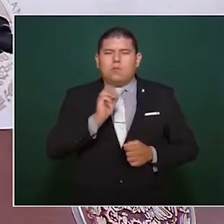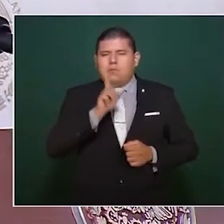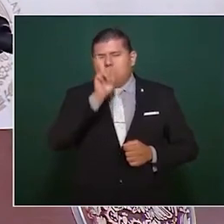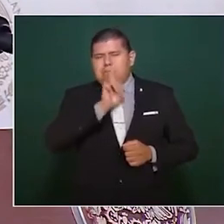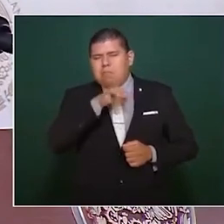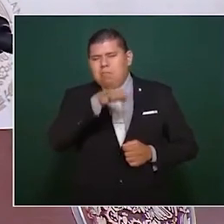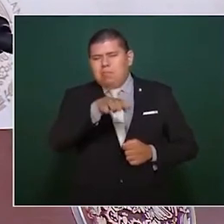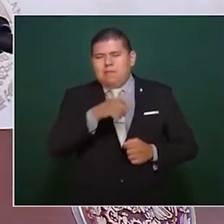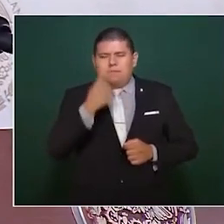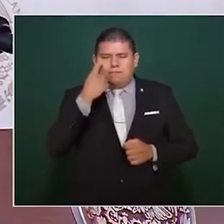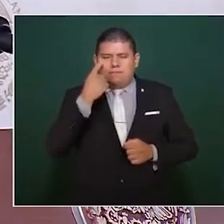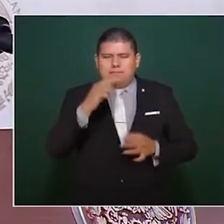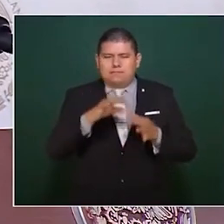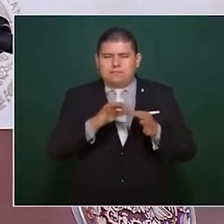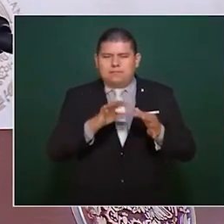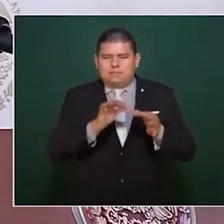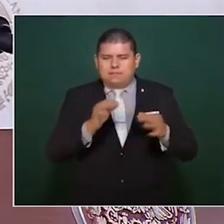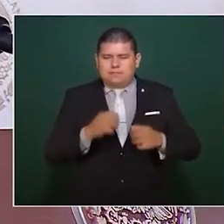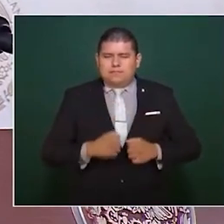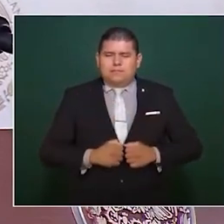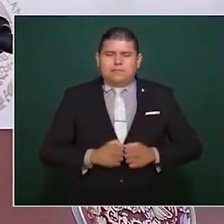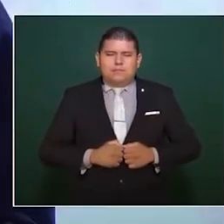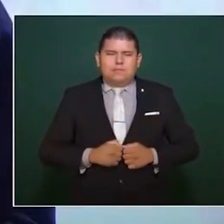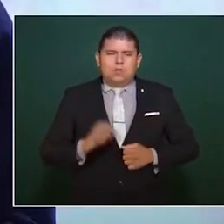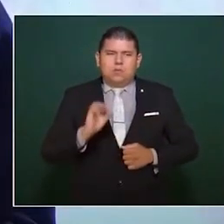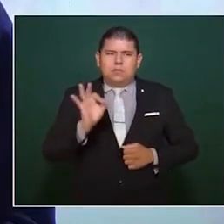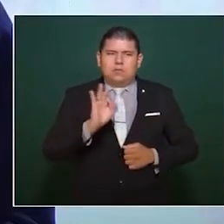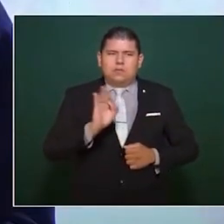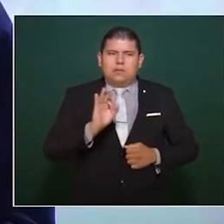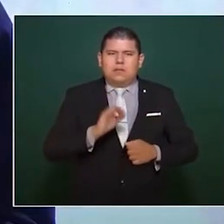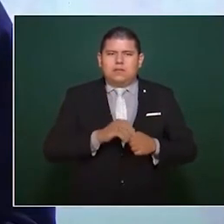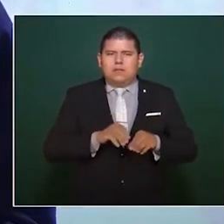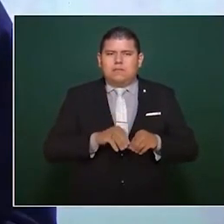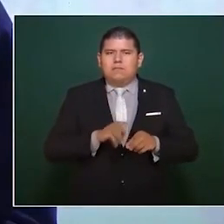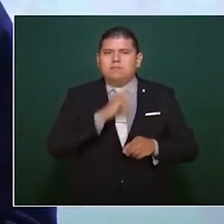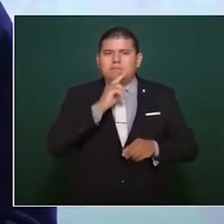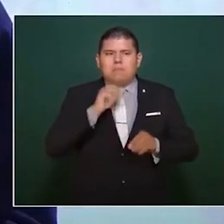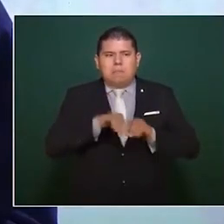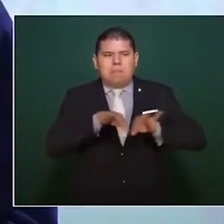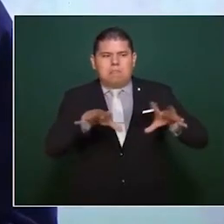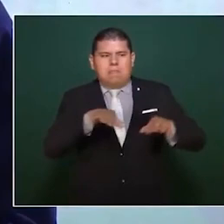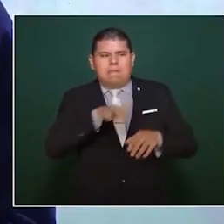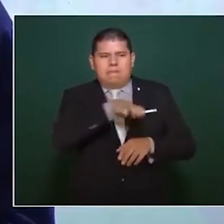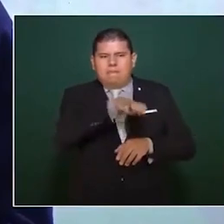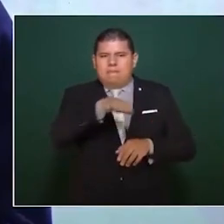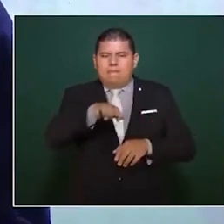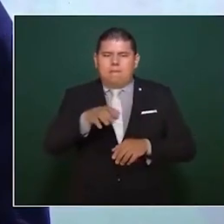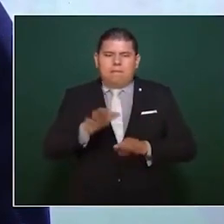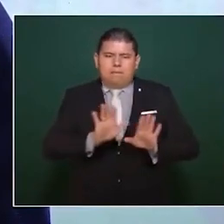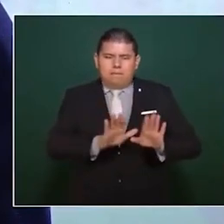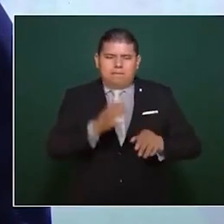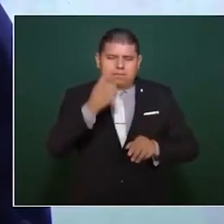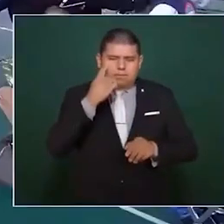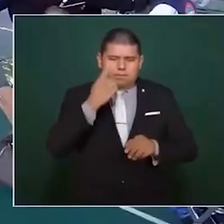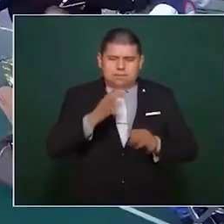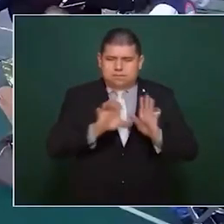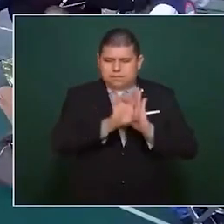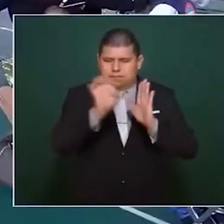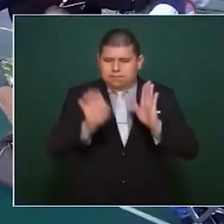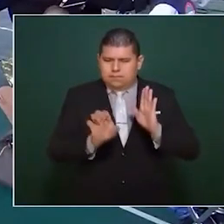que se cometen o que se llevan a cabo en los medios. Todo el mundo sabe